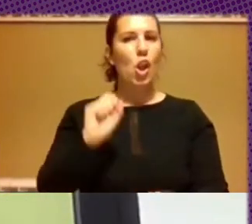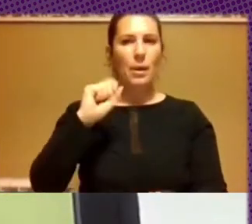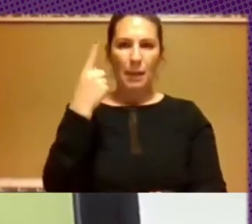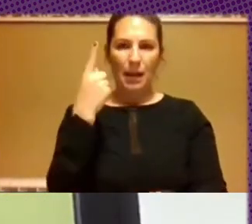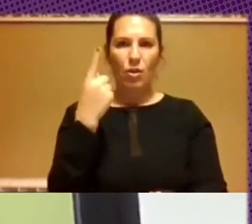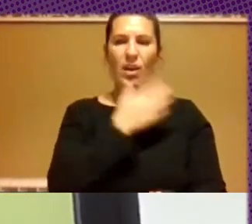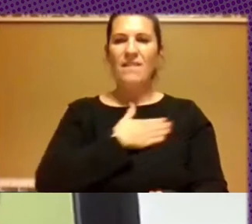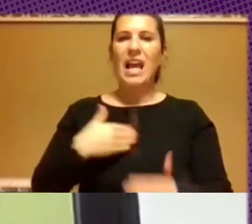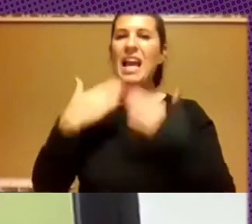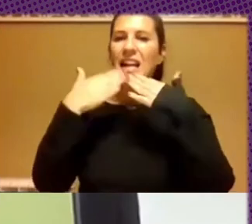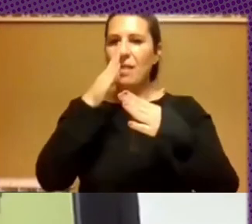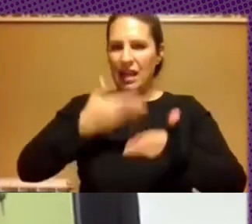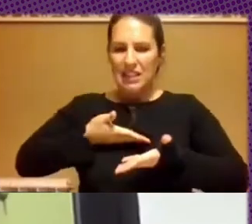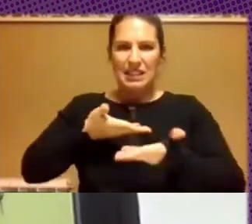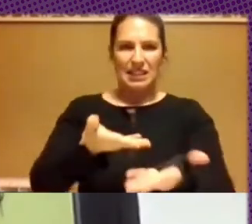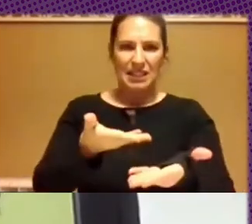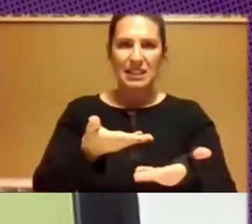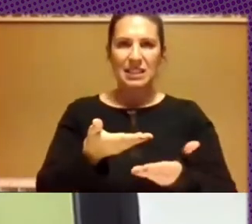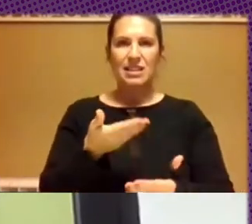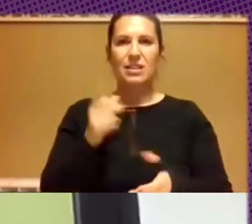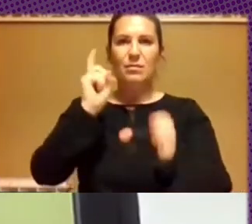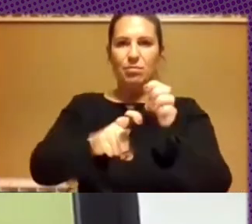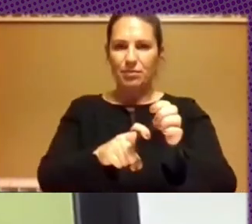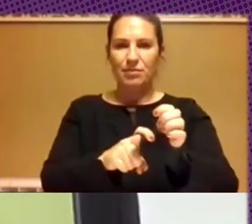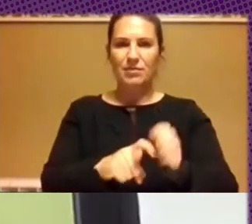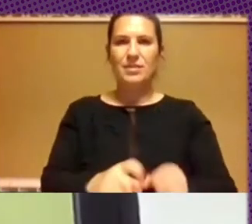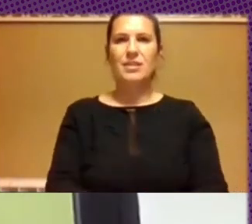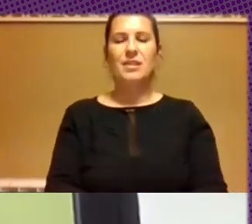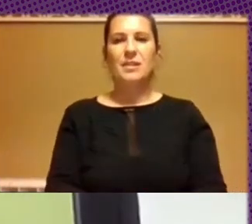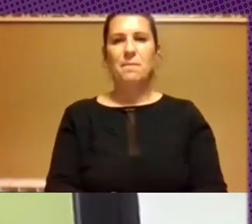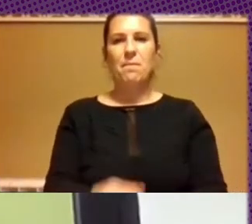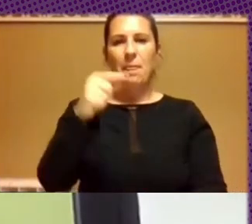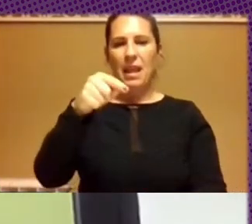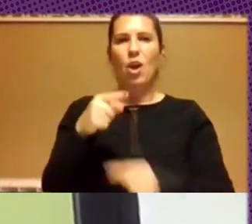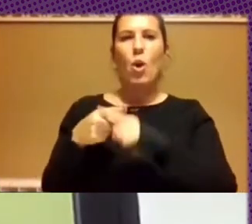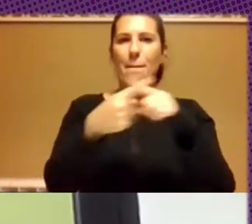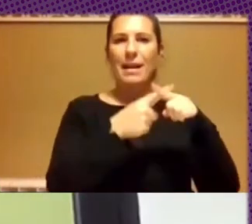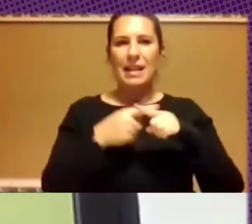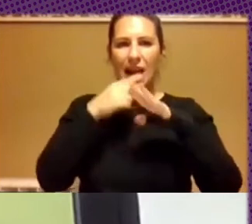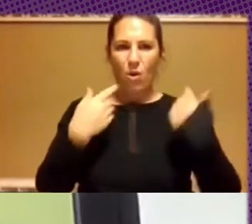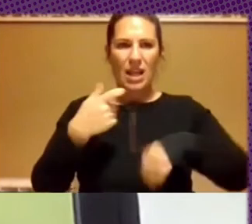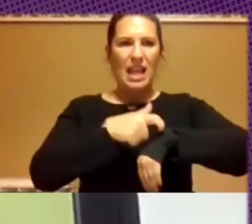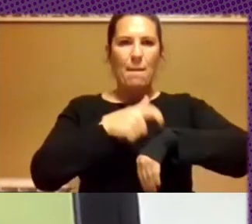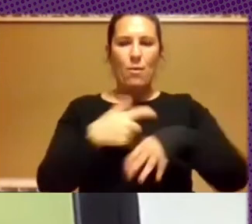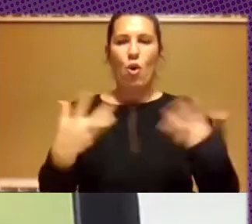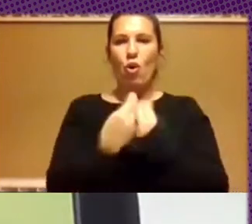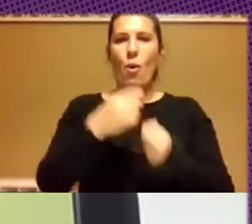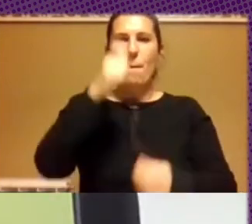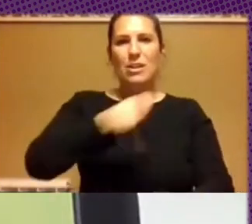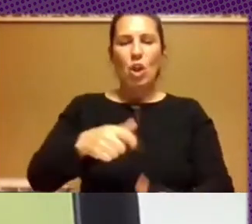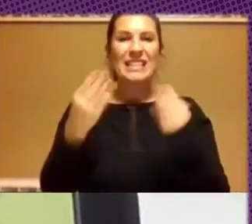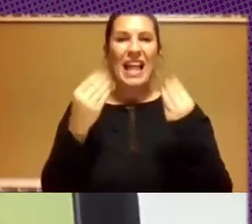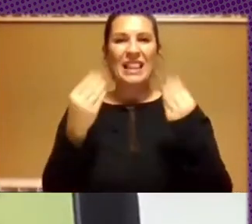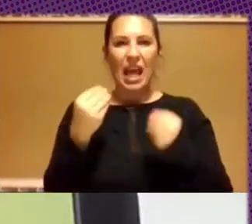agradecer la invitación a formar parte de este encuentro, de este panel, de compartir este rato con gente tan preciada